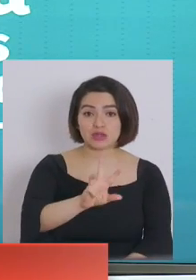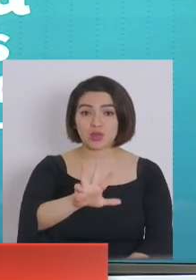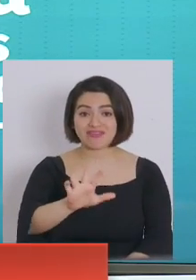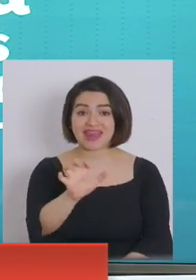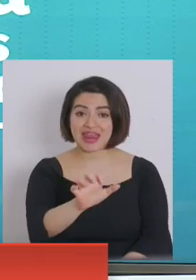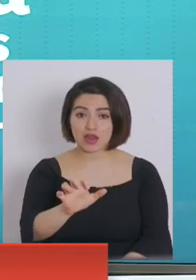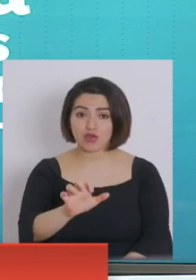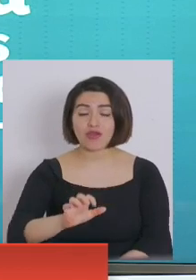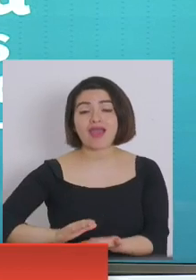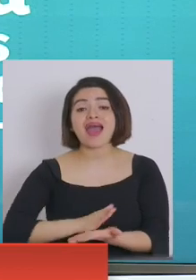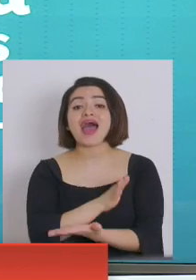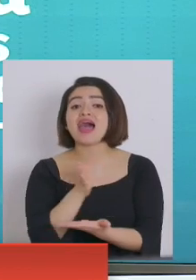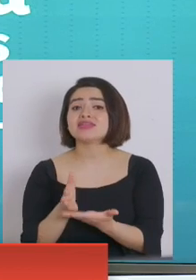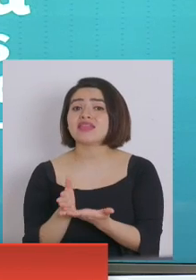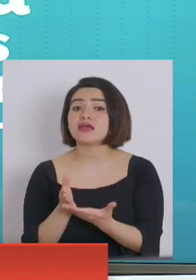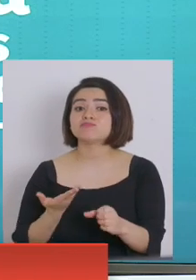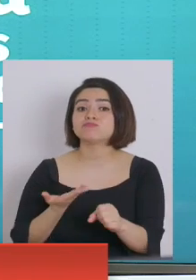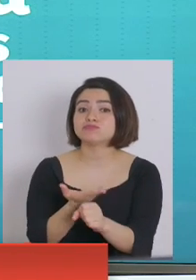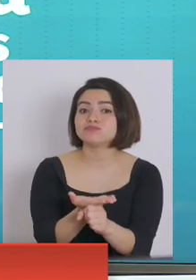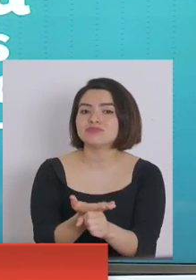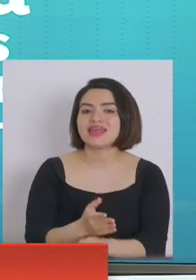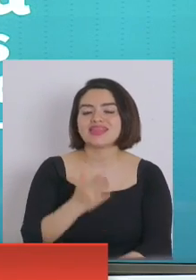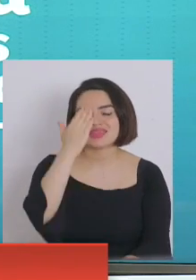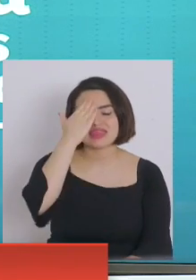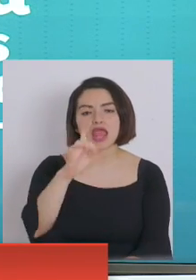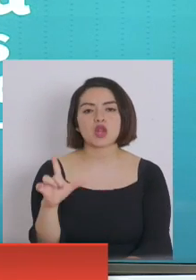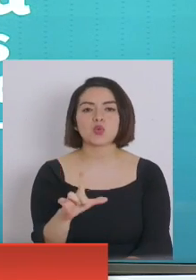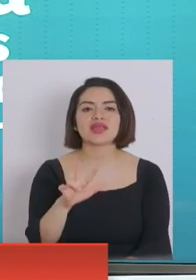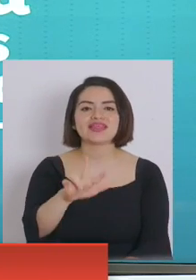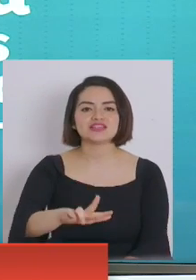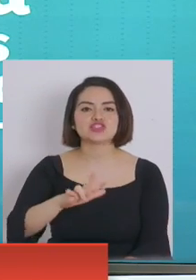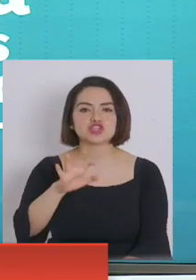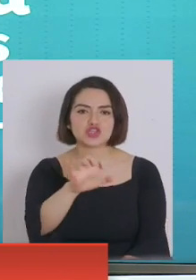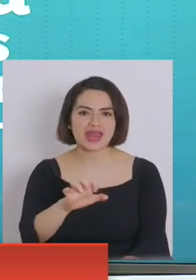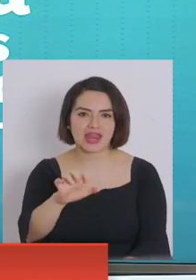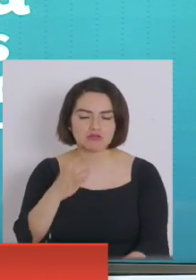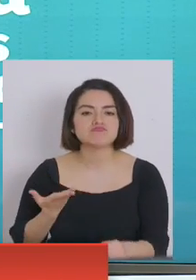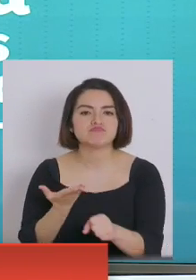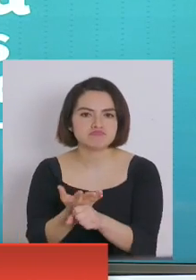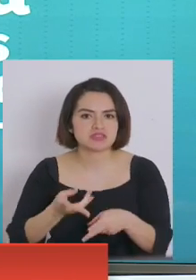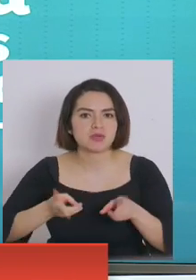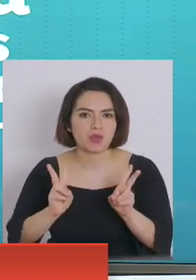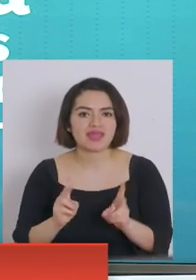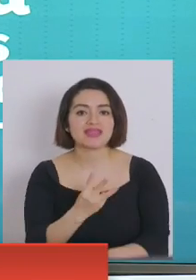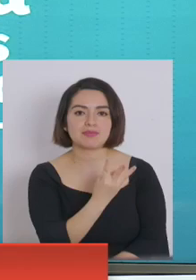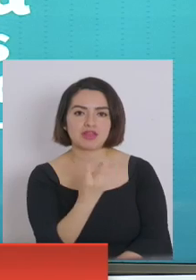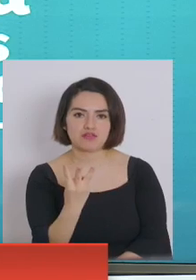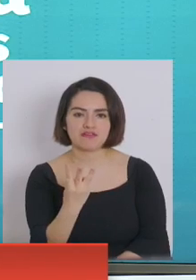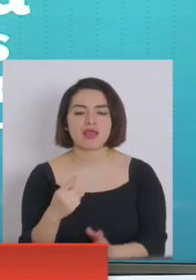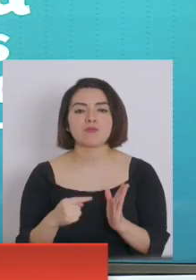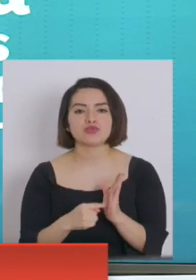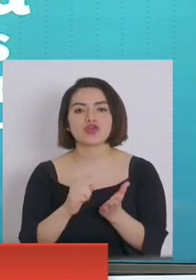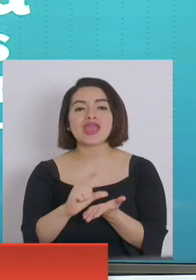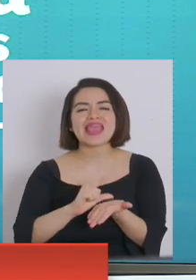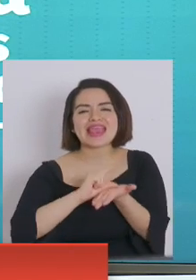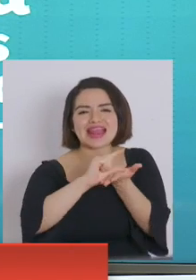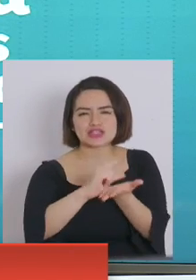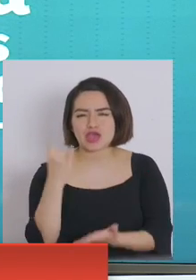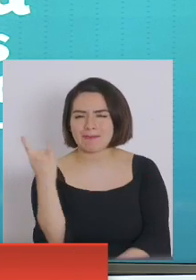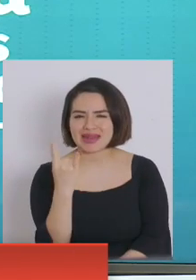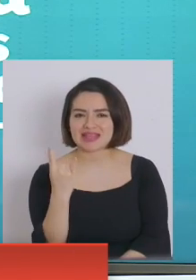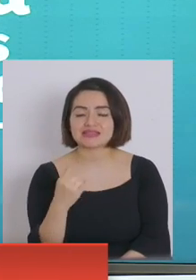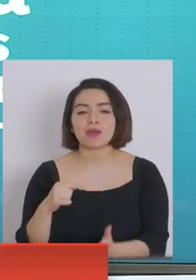esto está disponible hasta el día lunes 18 de enero en www.ingresosdeemergencia